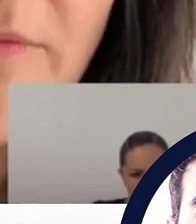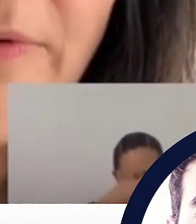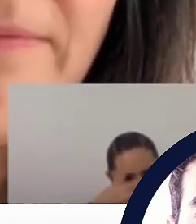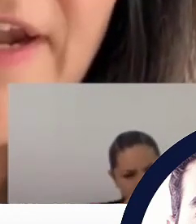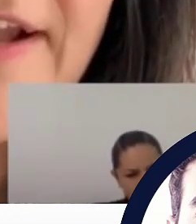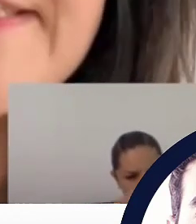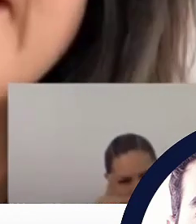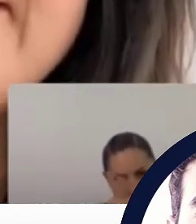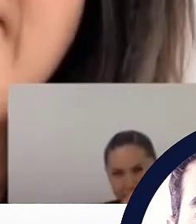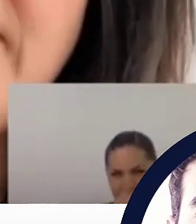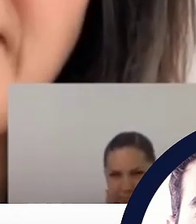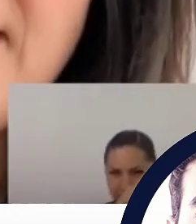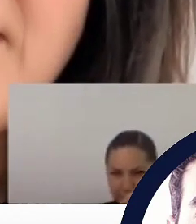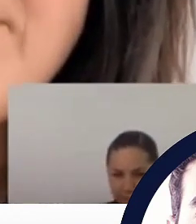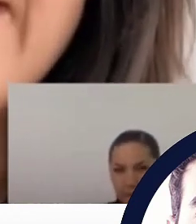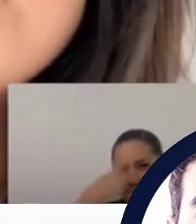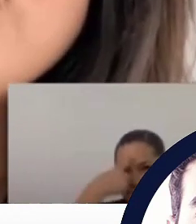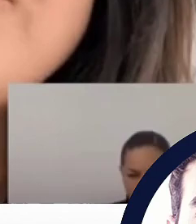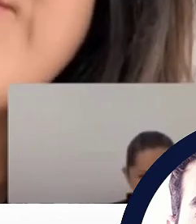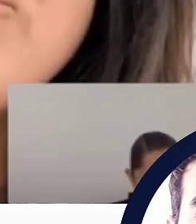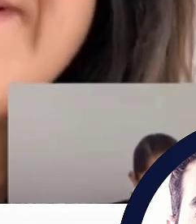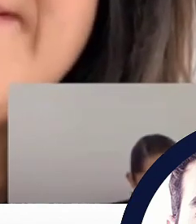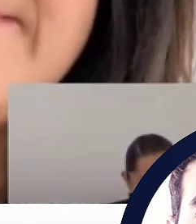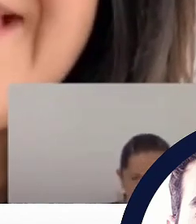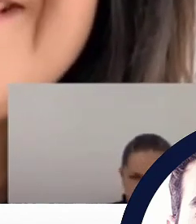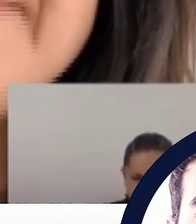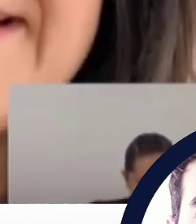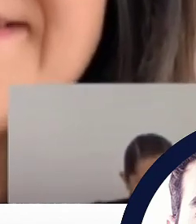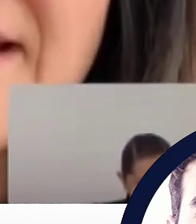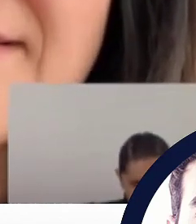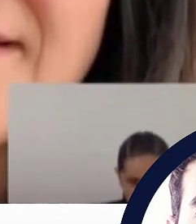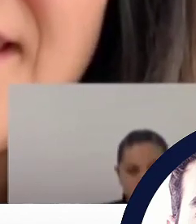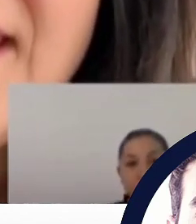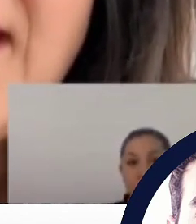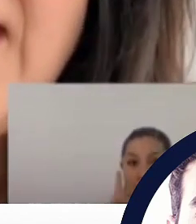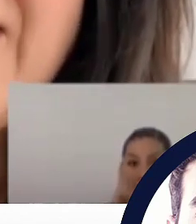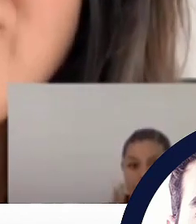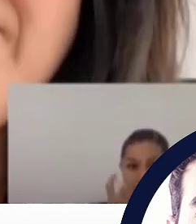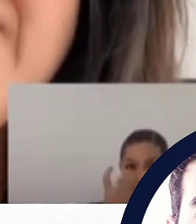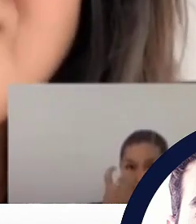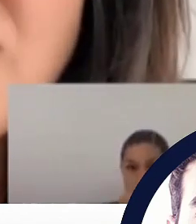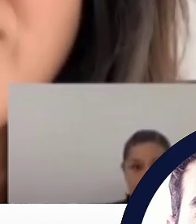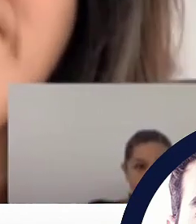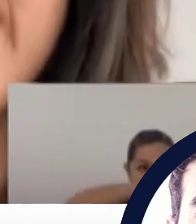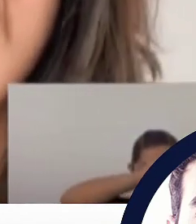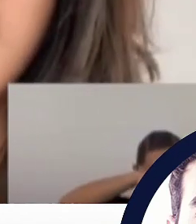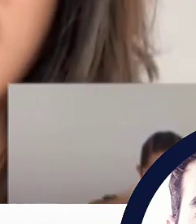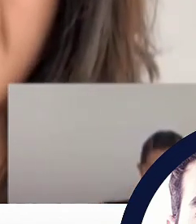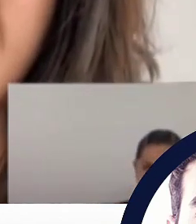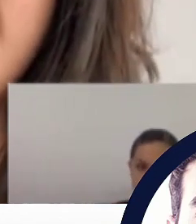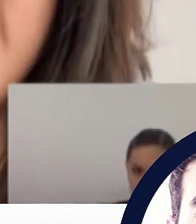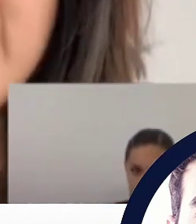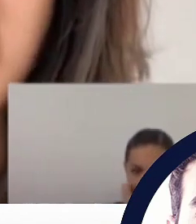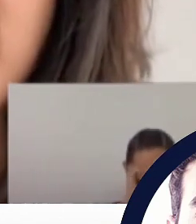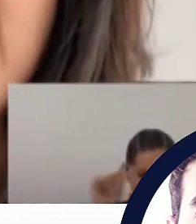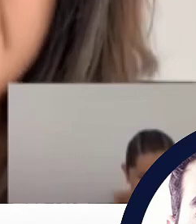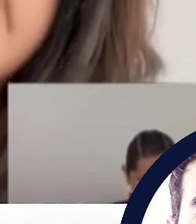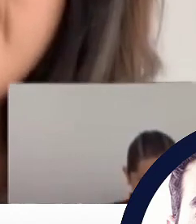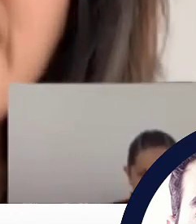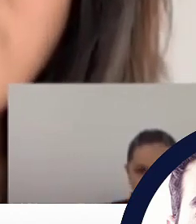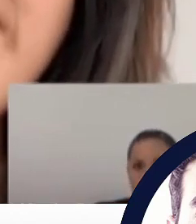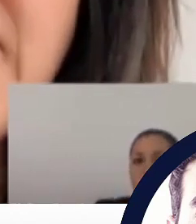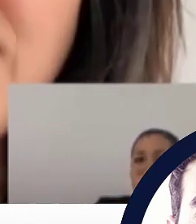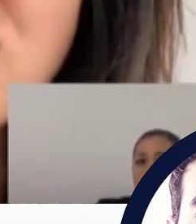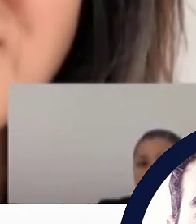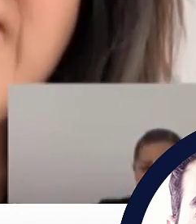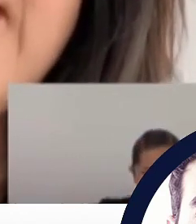cosas interesantes, que los llevan a los primeros lugares, y Sonora no es uno de ellos. ¿Qué faltaría? Y